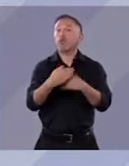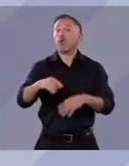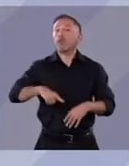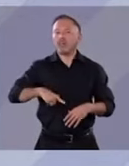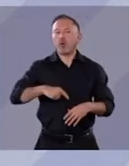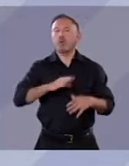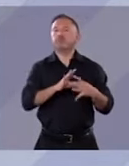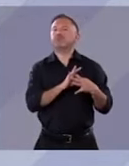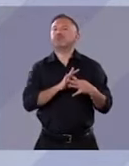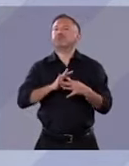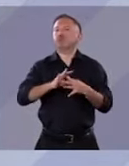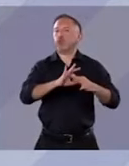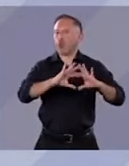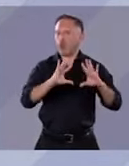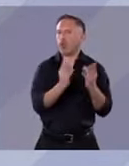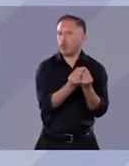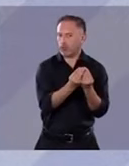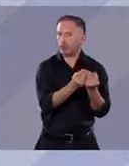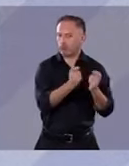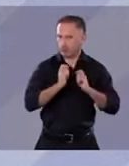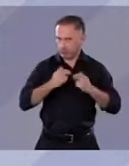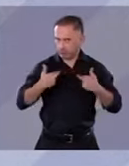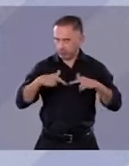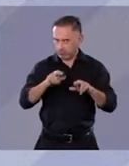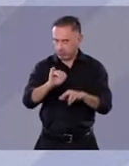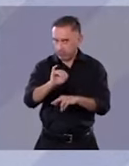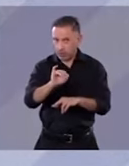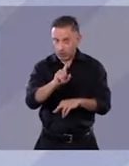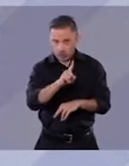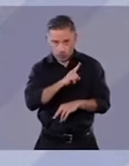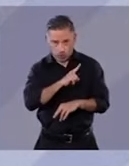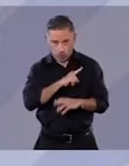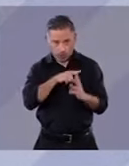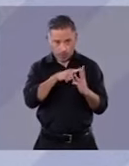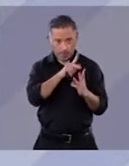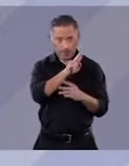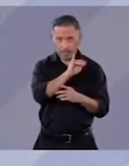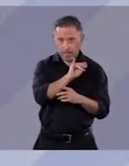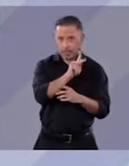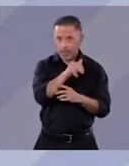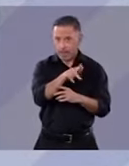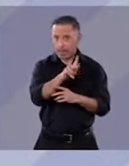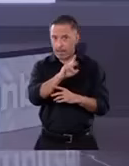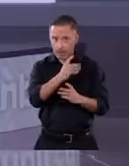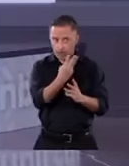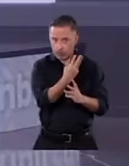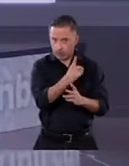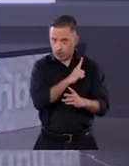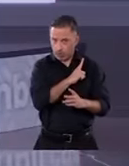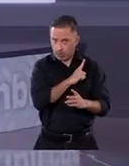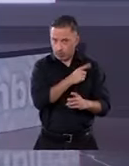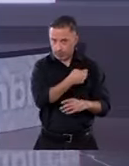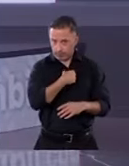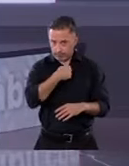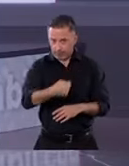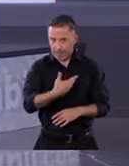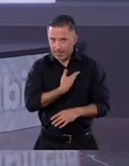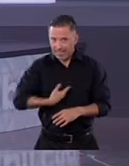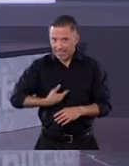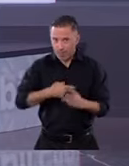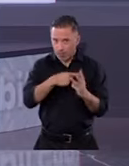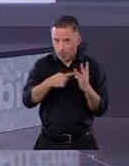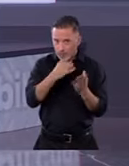los partidos que me trajeron a la presidencia. Yo sí me voy a sentar con todos, voy a ser una presidenta